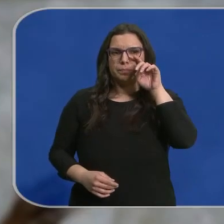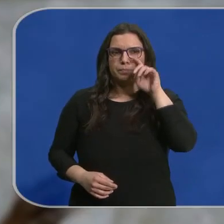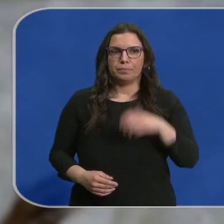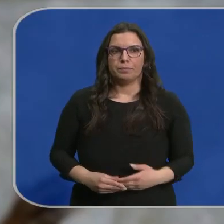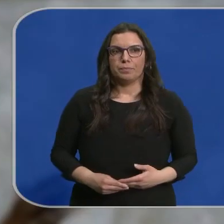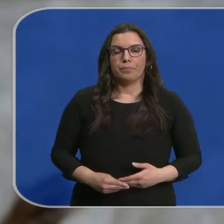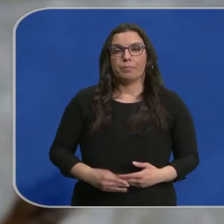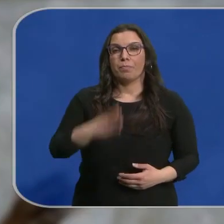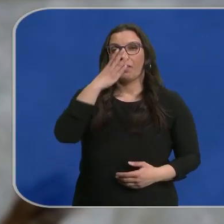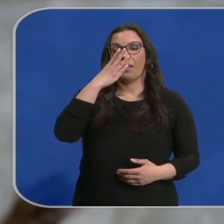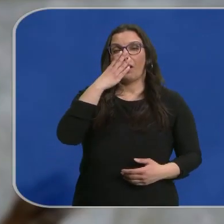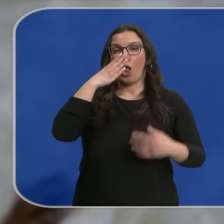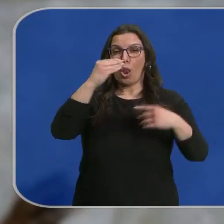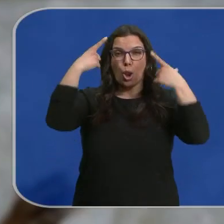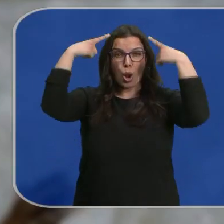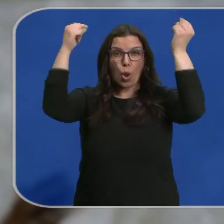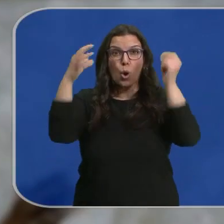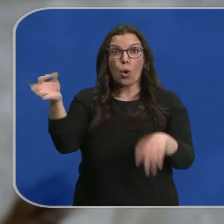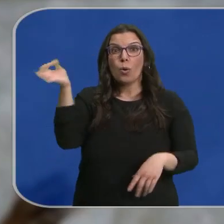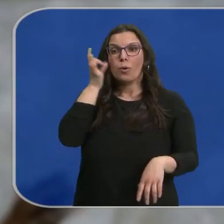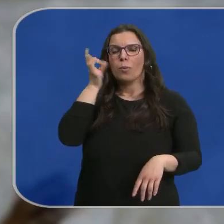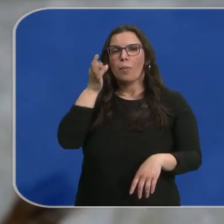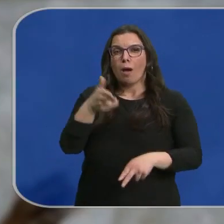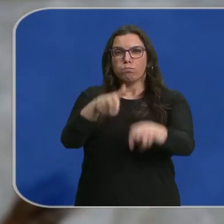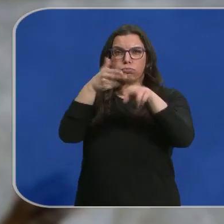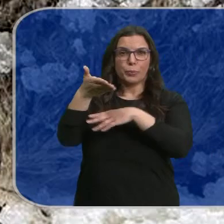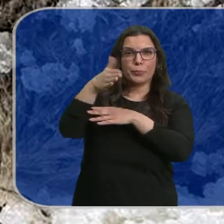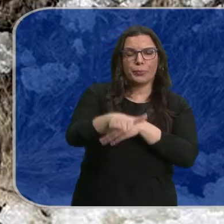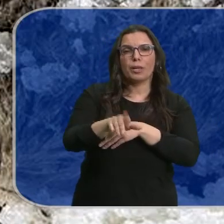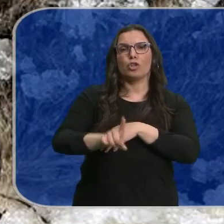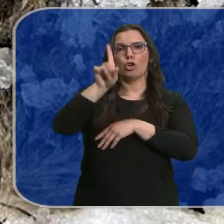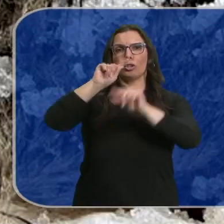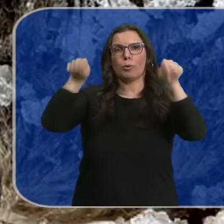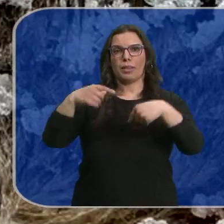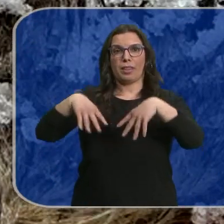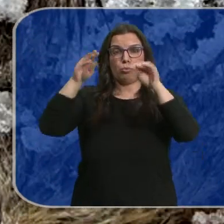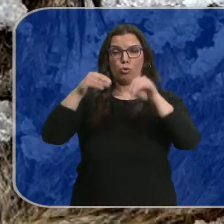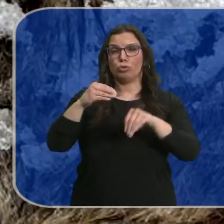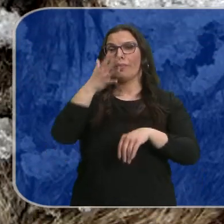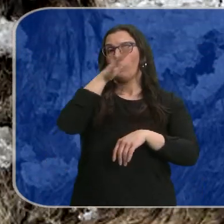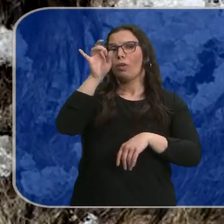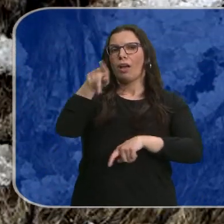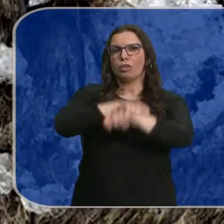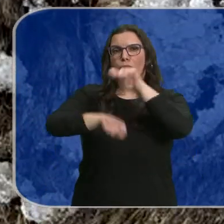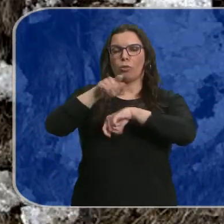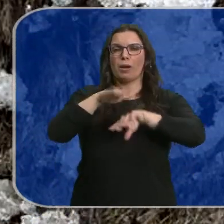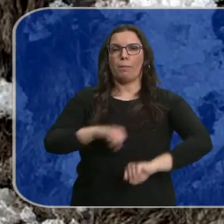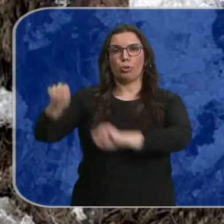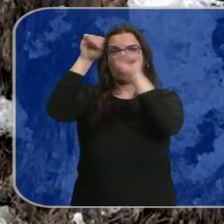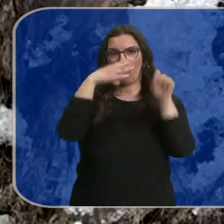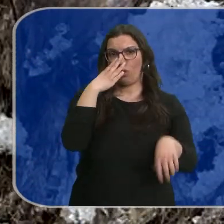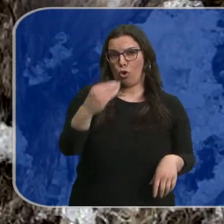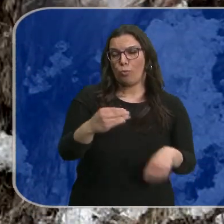Una loba ha sido abatida en el norte de la provincia de Burgos, según denuncia la Asociación para la Conservación del Lobo Ibérico. En las imágenes,